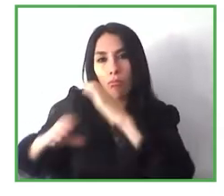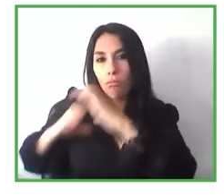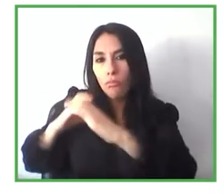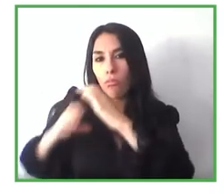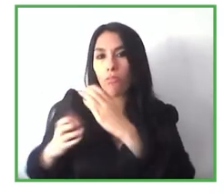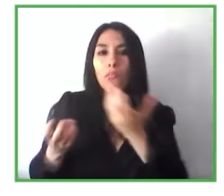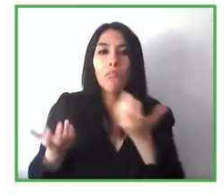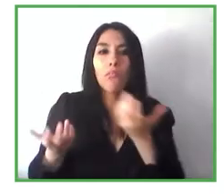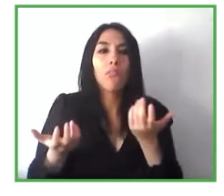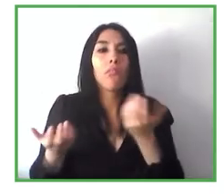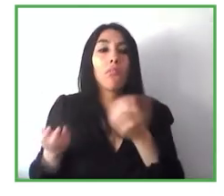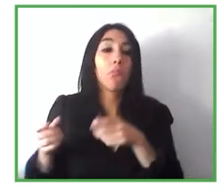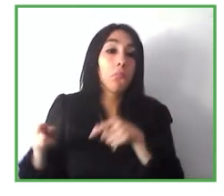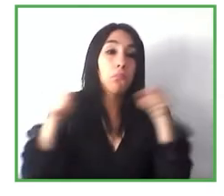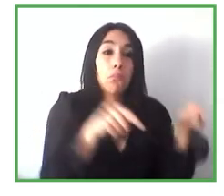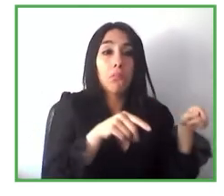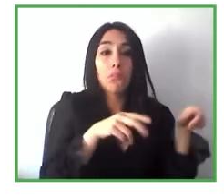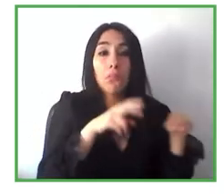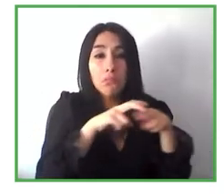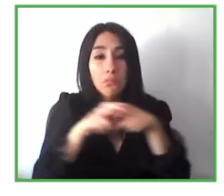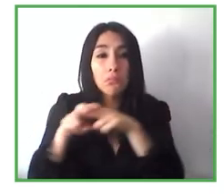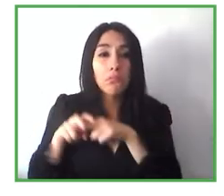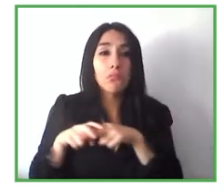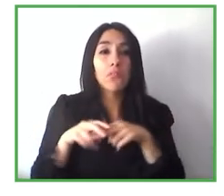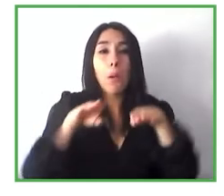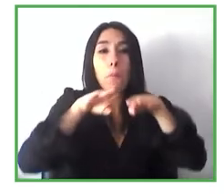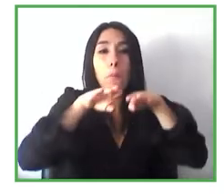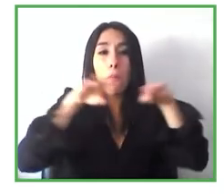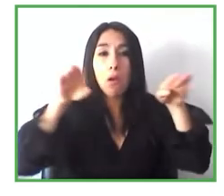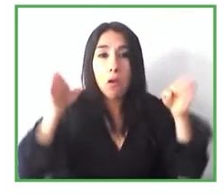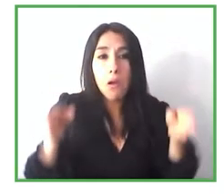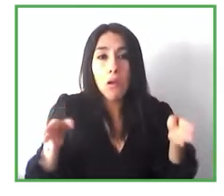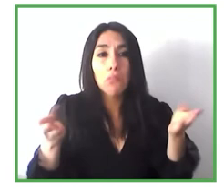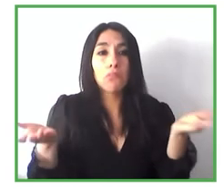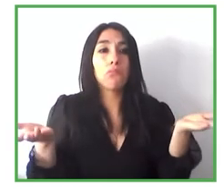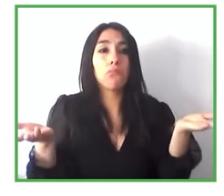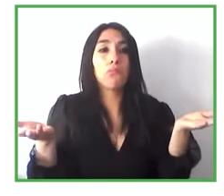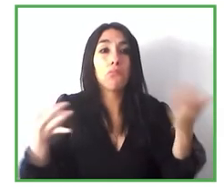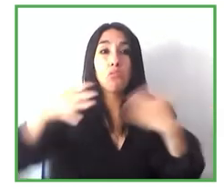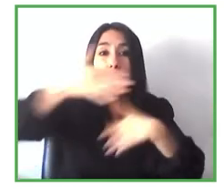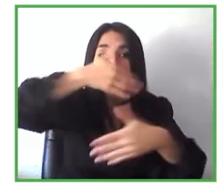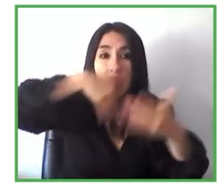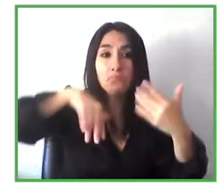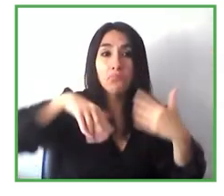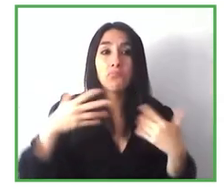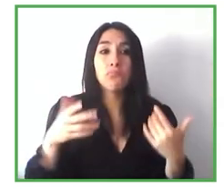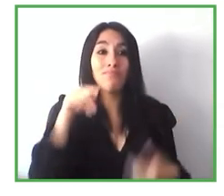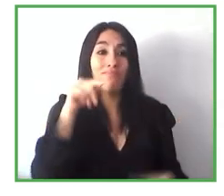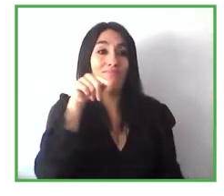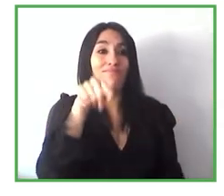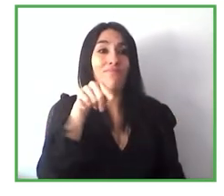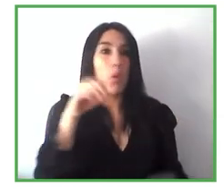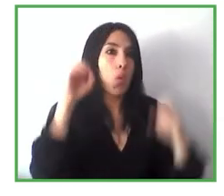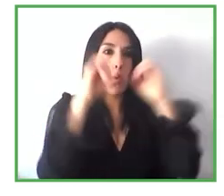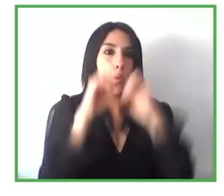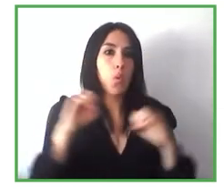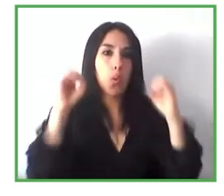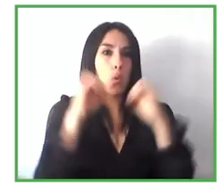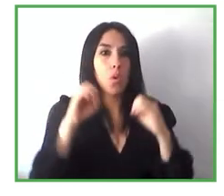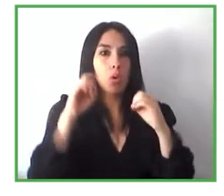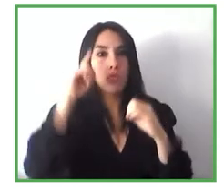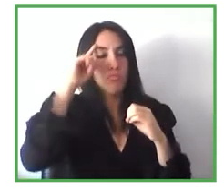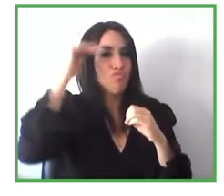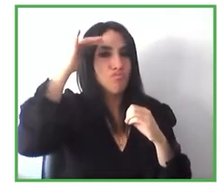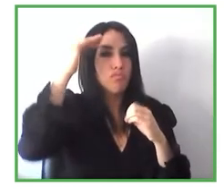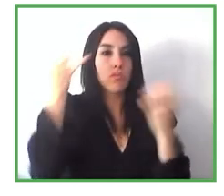haciendo que esos productos físicos que hasta ahora no tenían ningún tipo de lógica dentro y que no cambiaban se mantenían de una manera determinista o estática